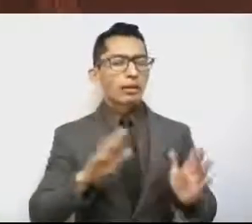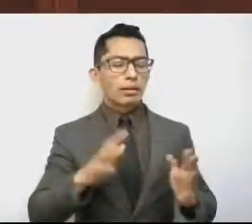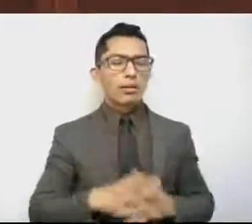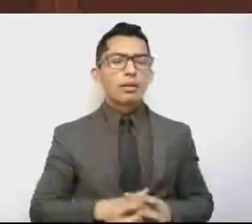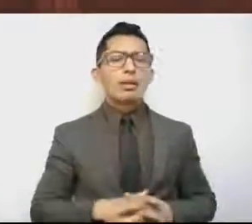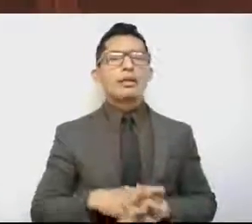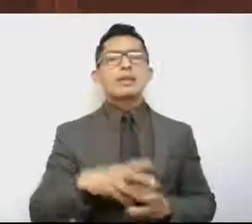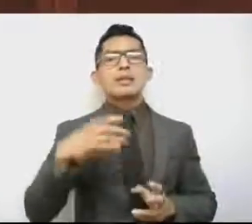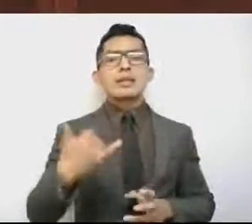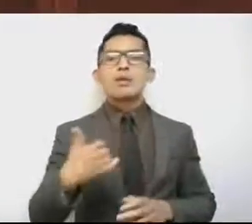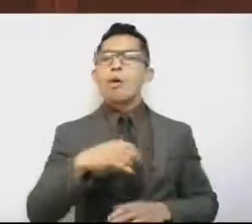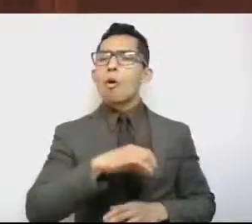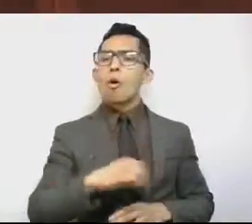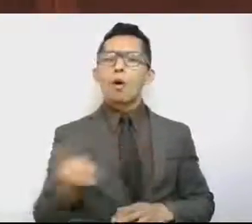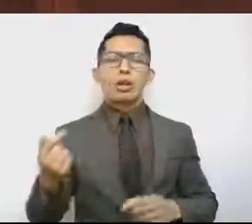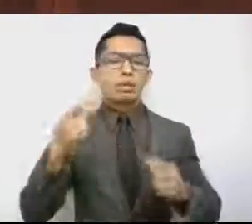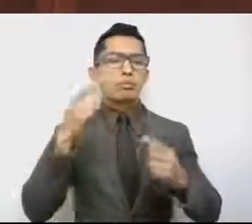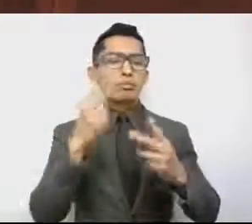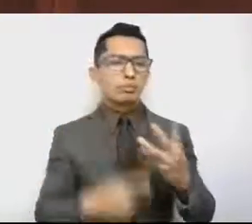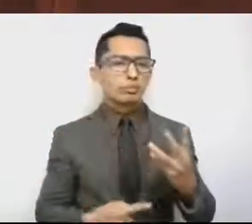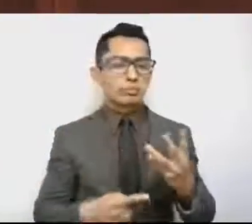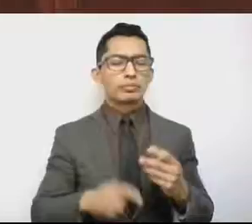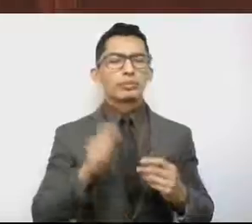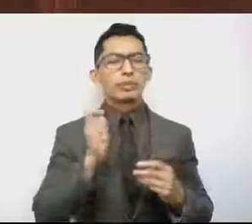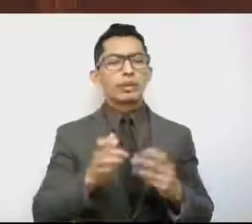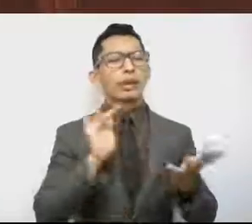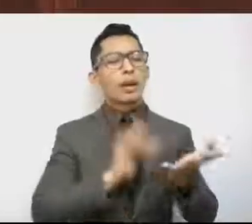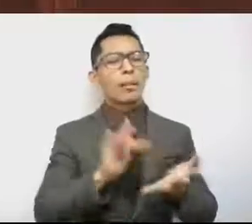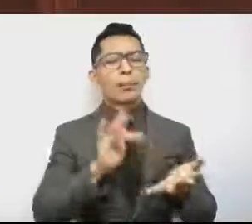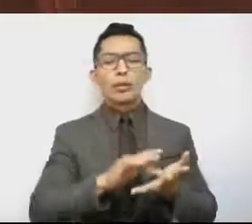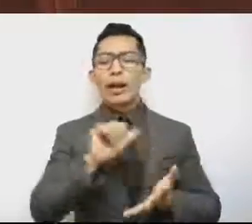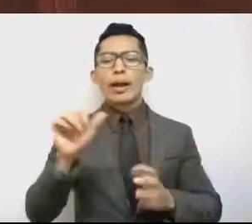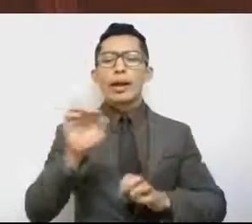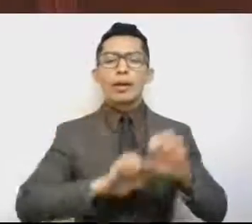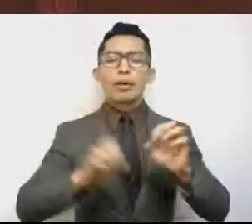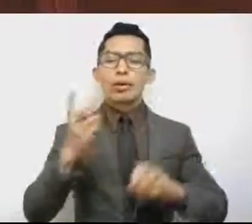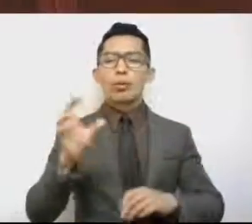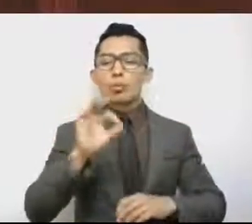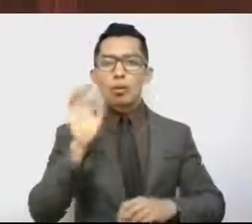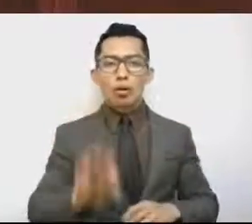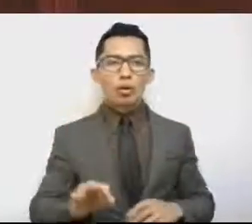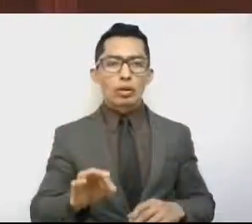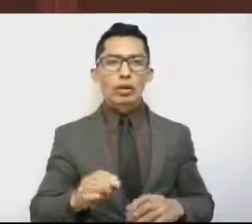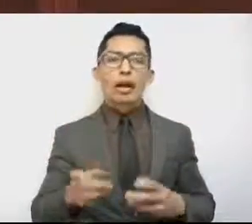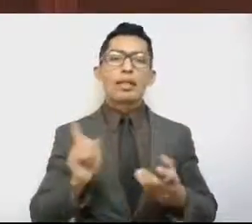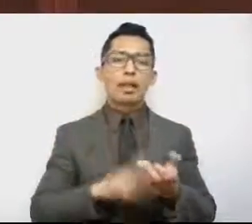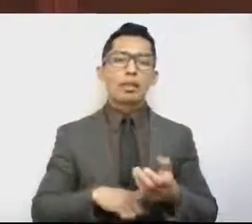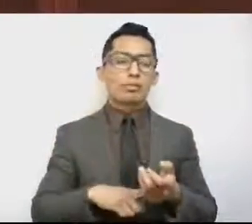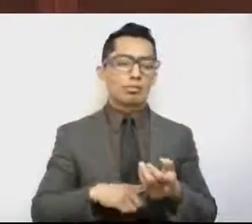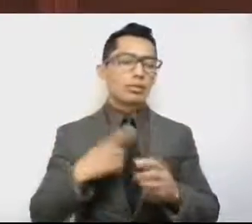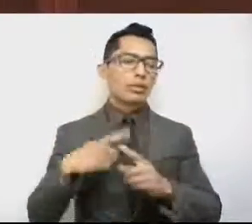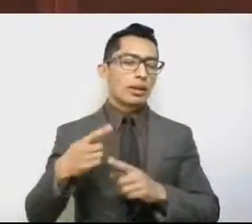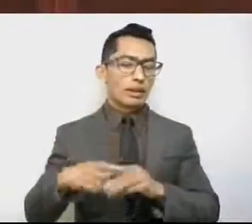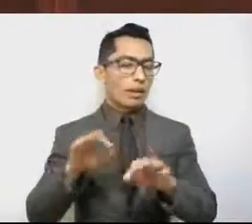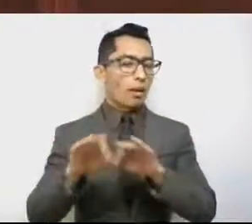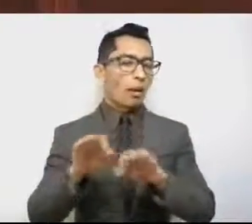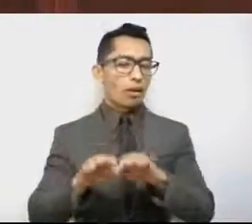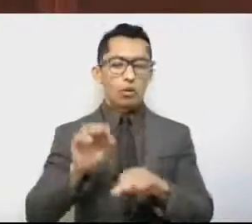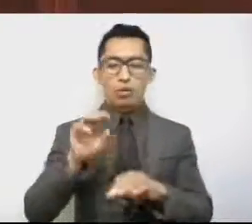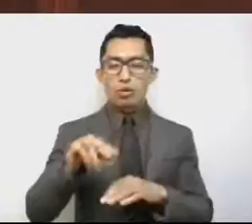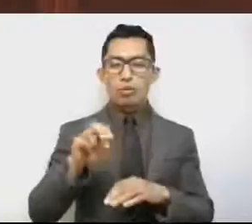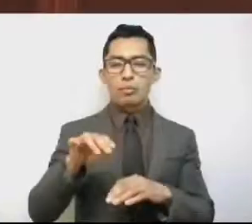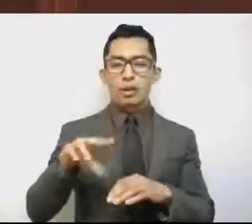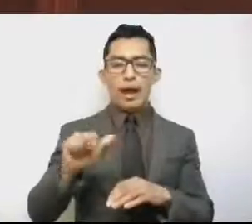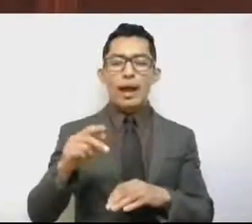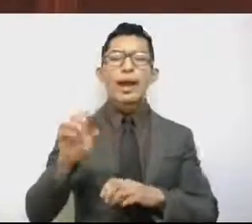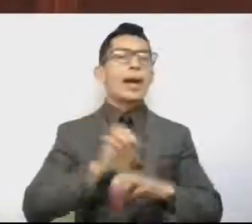elementos, como el apoyo a las empresas, 2 por ciento sobrenómina, etcétera. Pero este es para las empresas